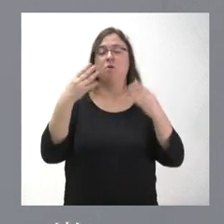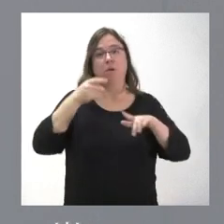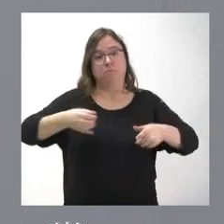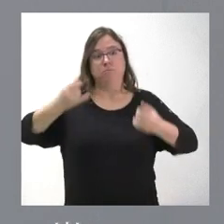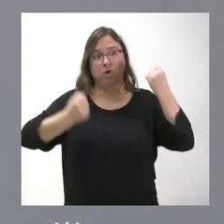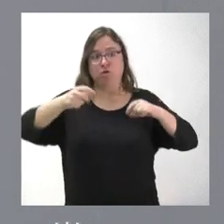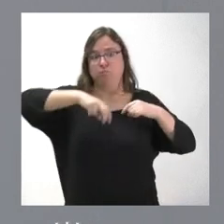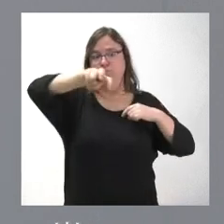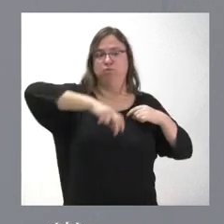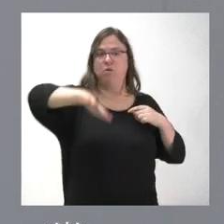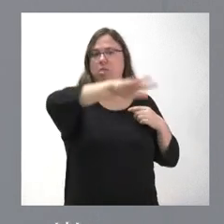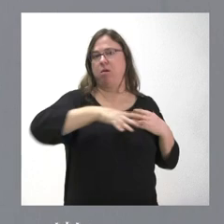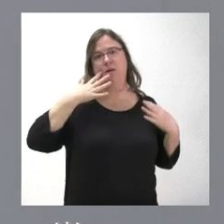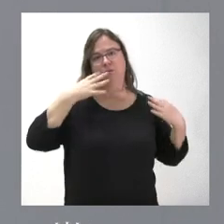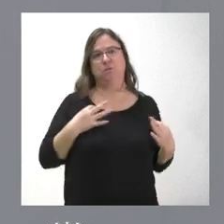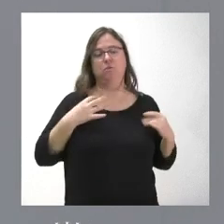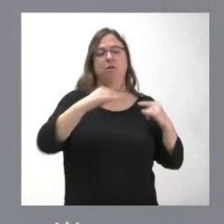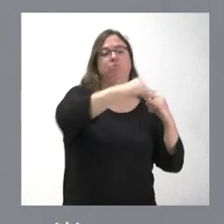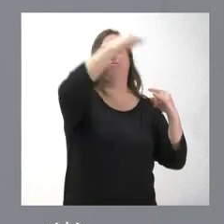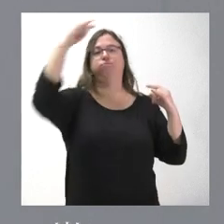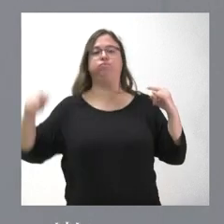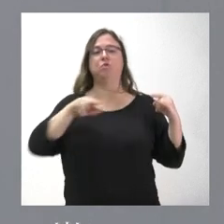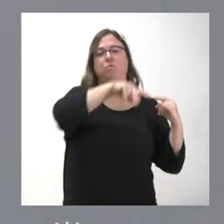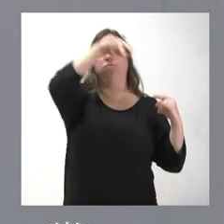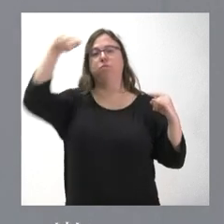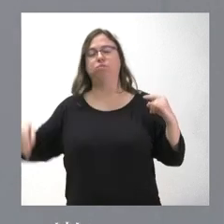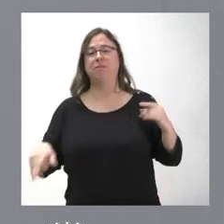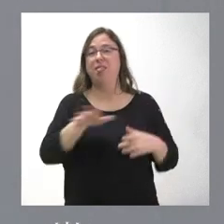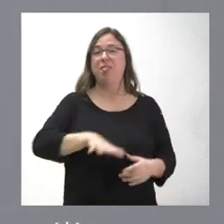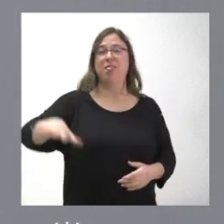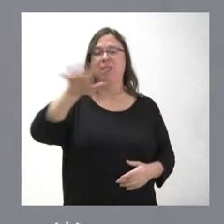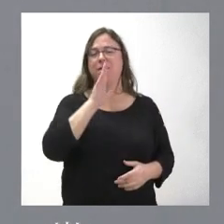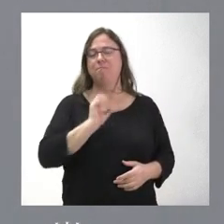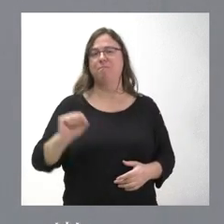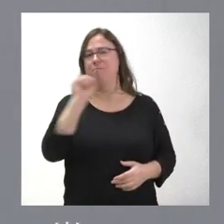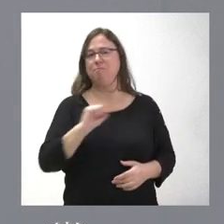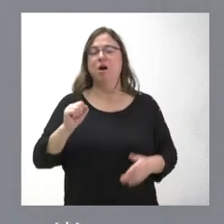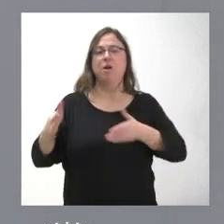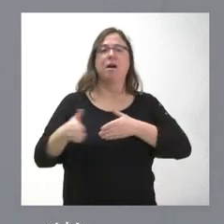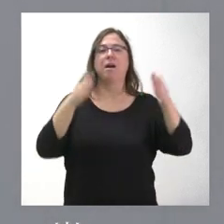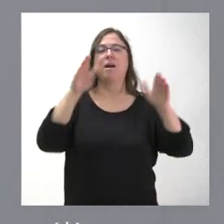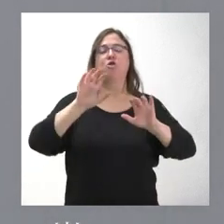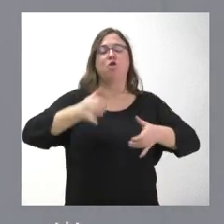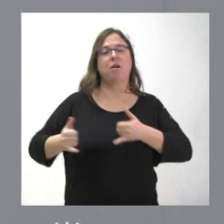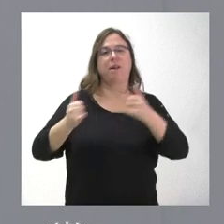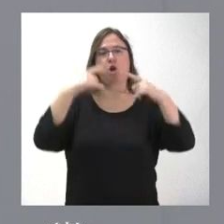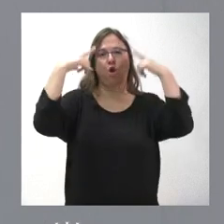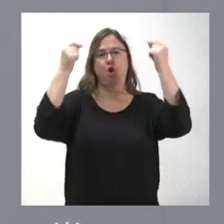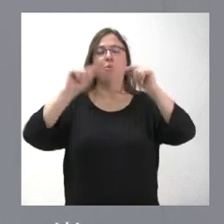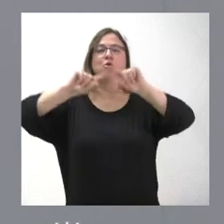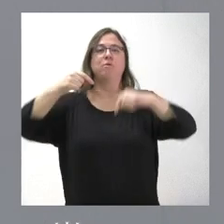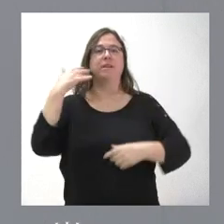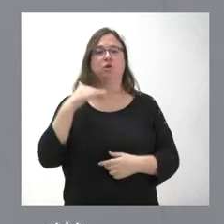para los residentes de la localidad y todos aquellos que visitan este extraordinario espacio natural del que dispone Castilla y León y la provincia de Soria.